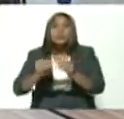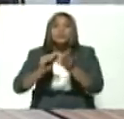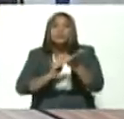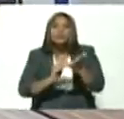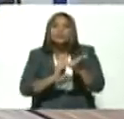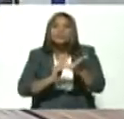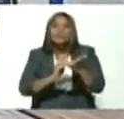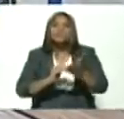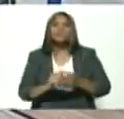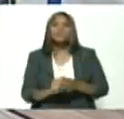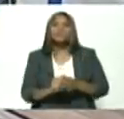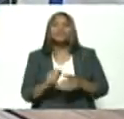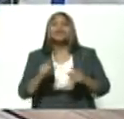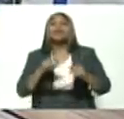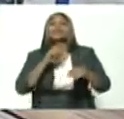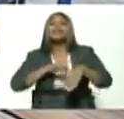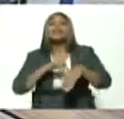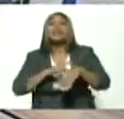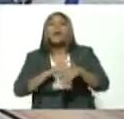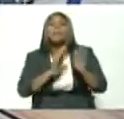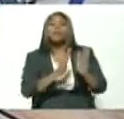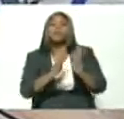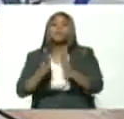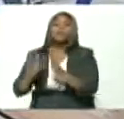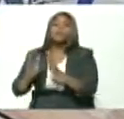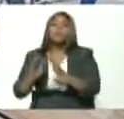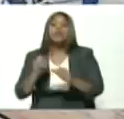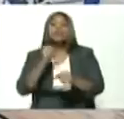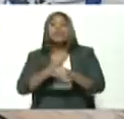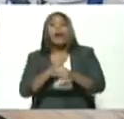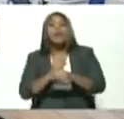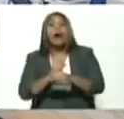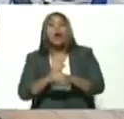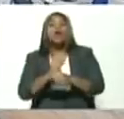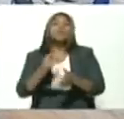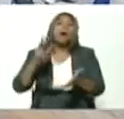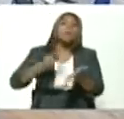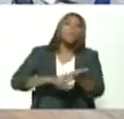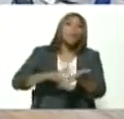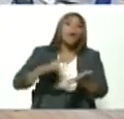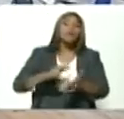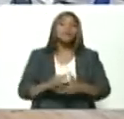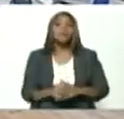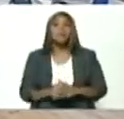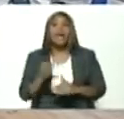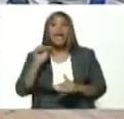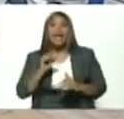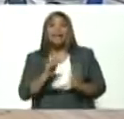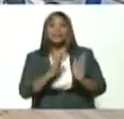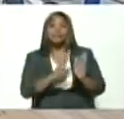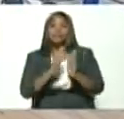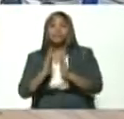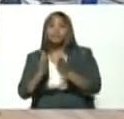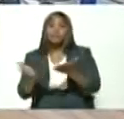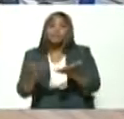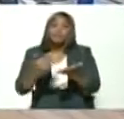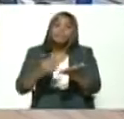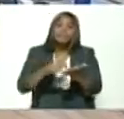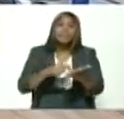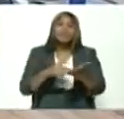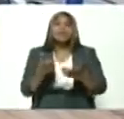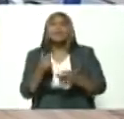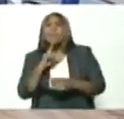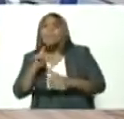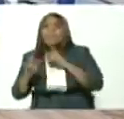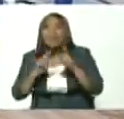la agenda de trabajo y decisiones una agenda de consultas estudio